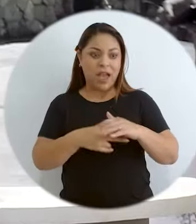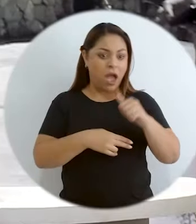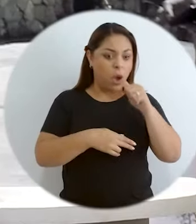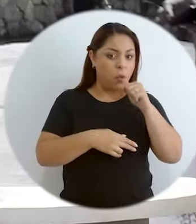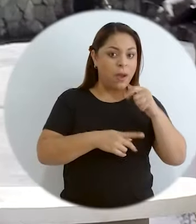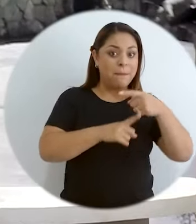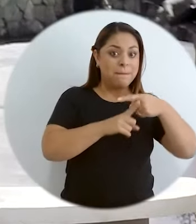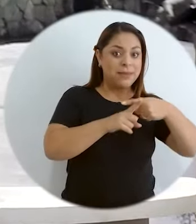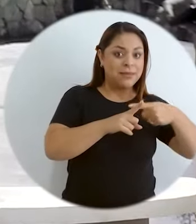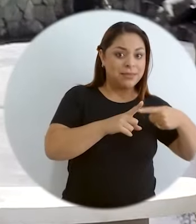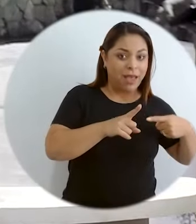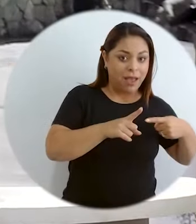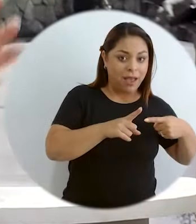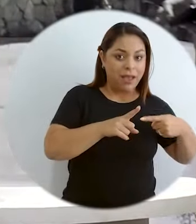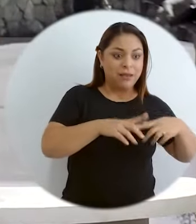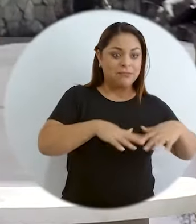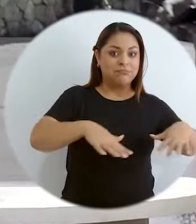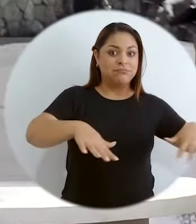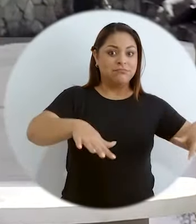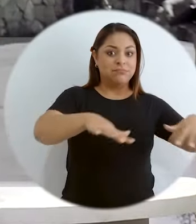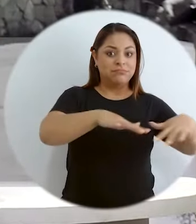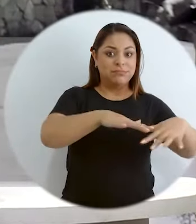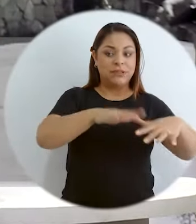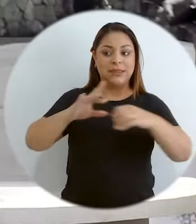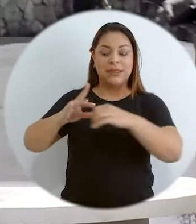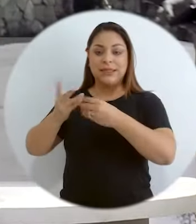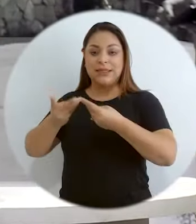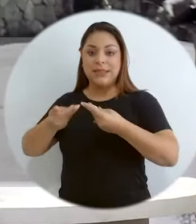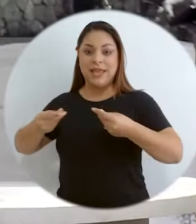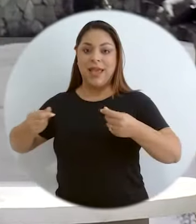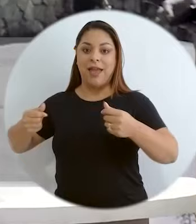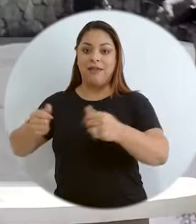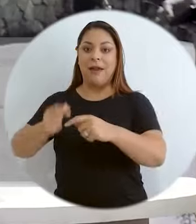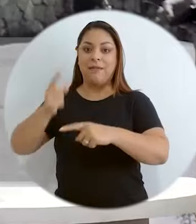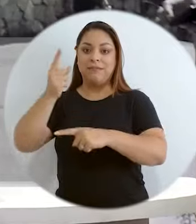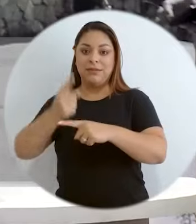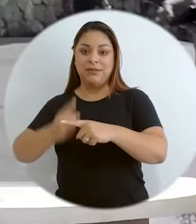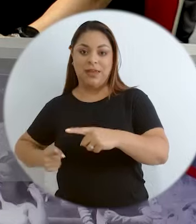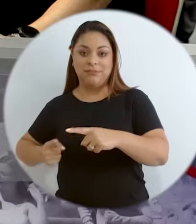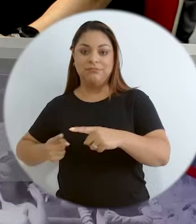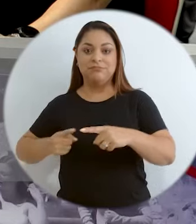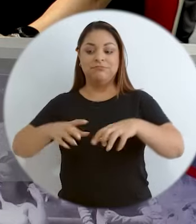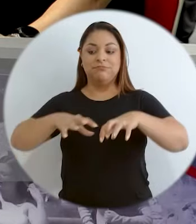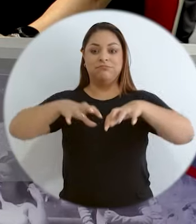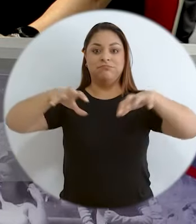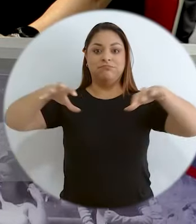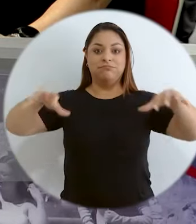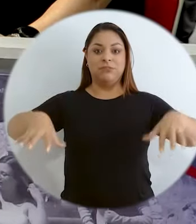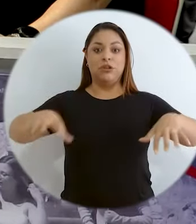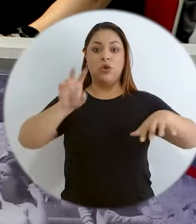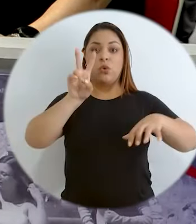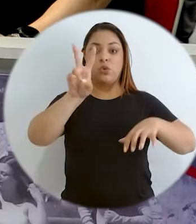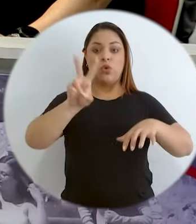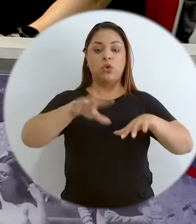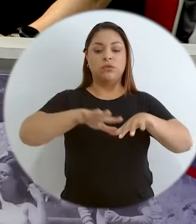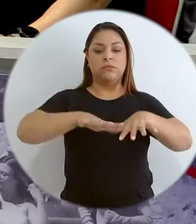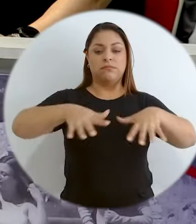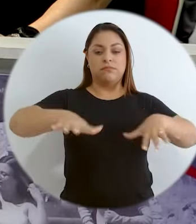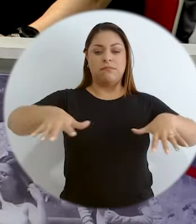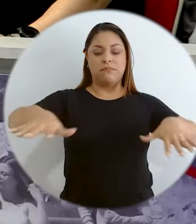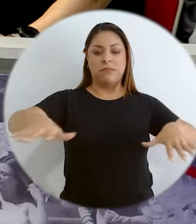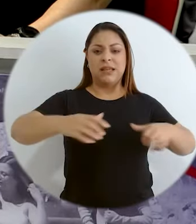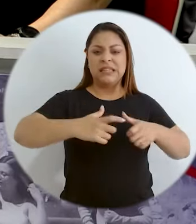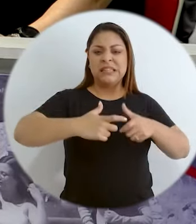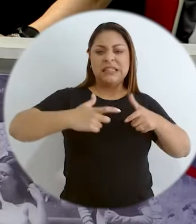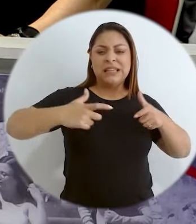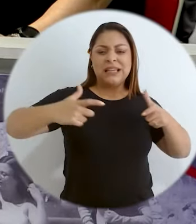del espacio que tenemos terrestre, ubica nuestros dos mares, con una amplia riqueza,